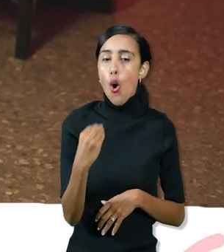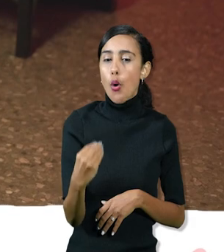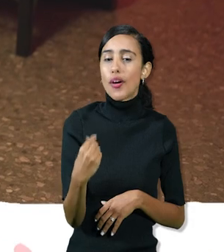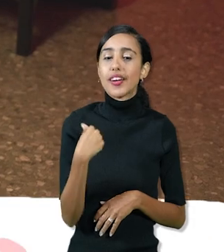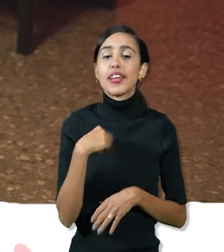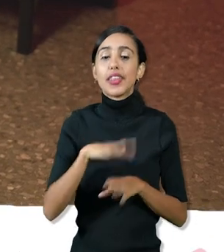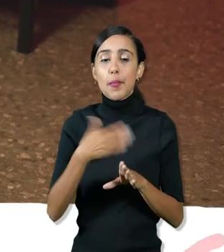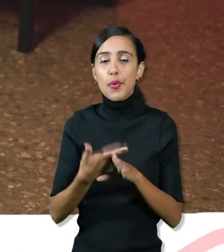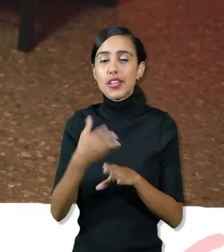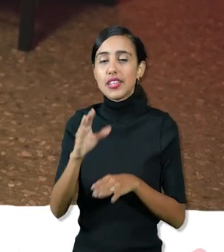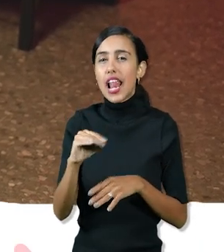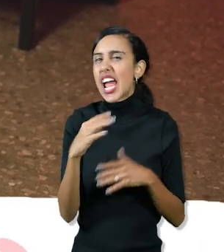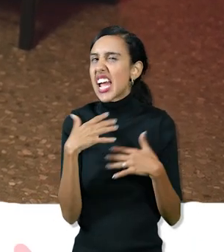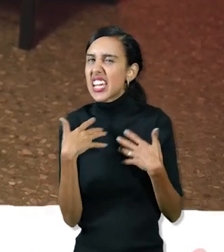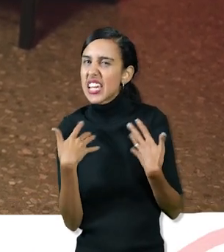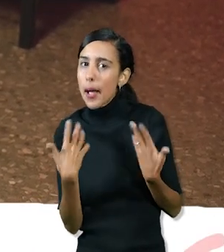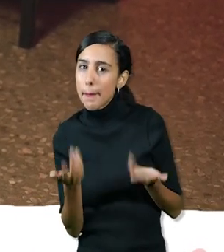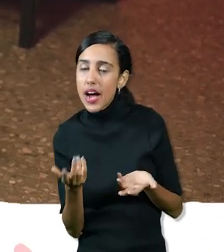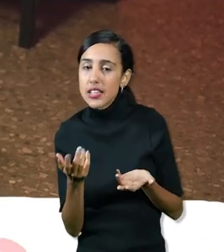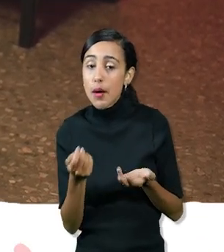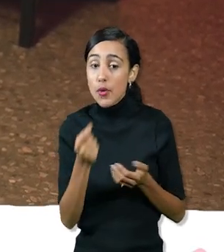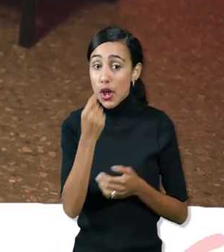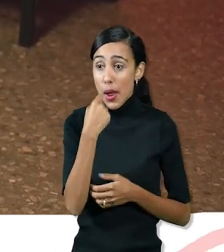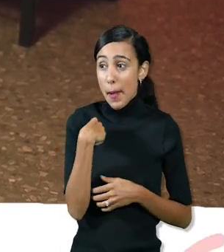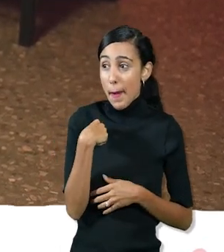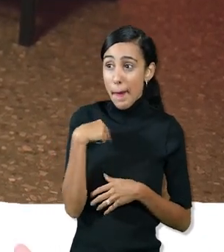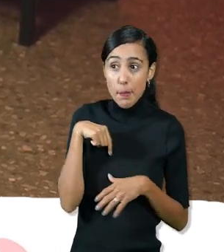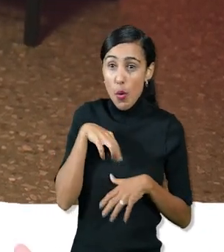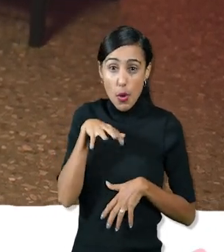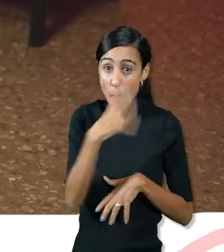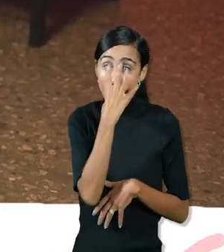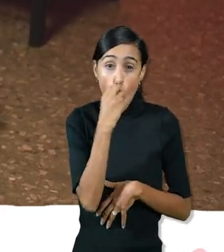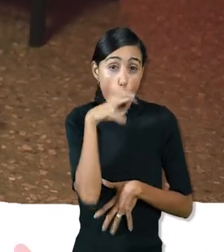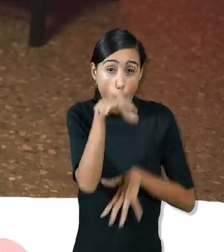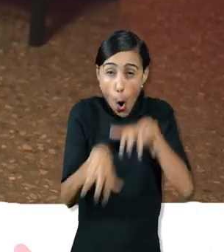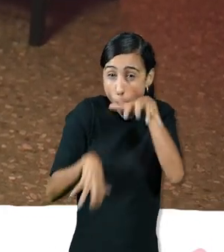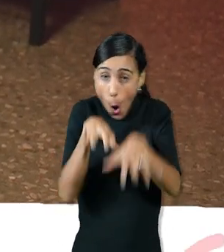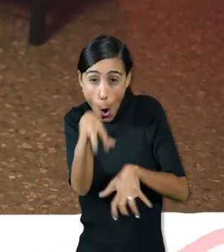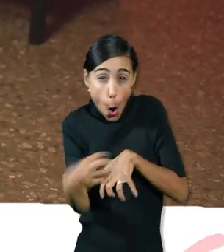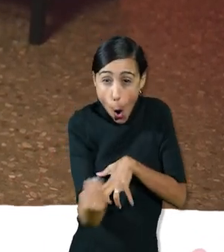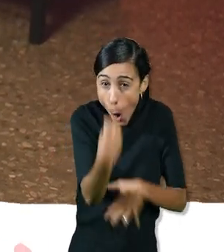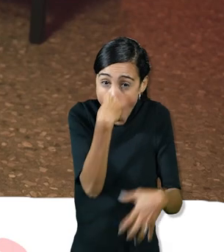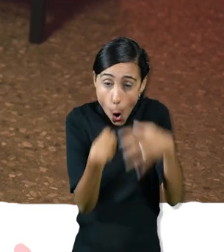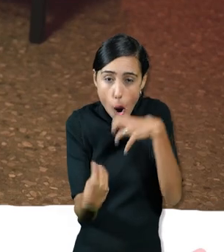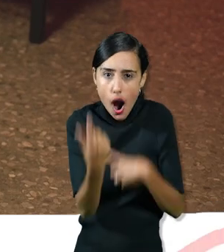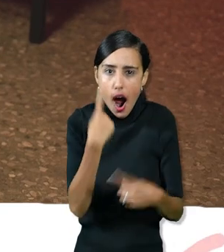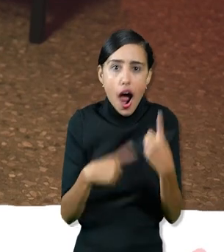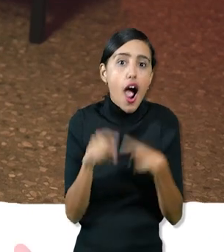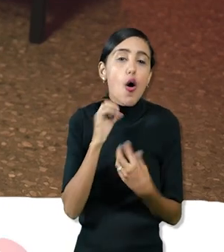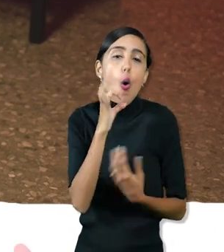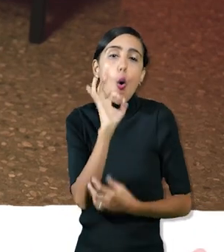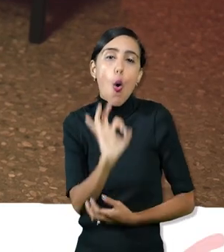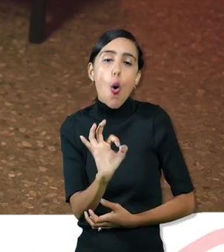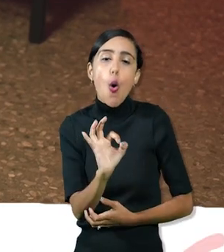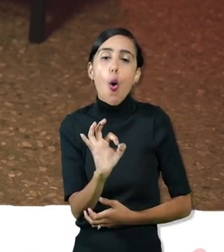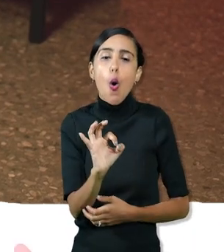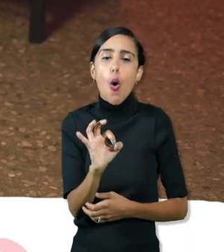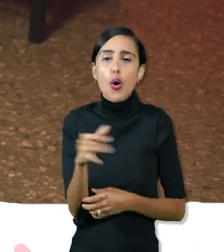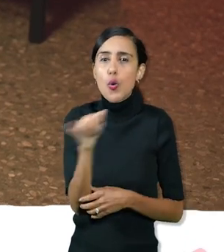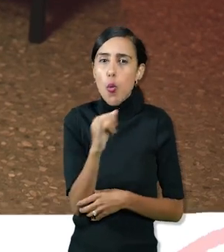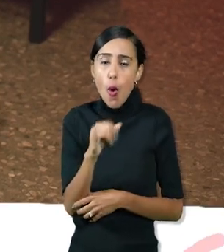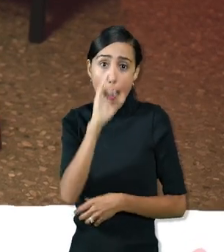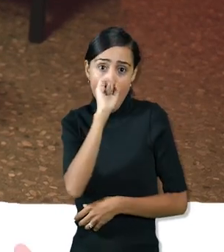decirles bueno qué pasaría si los están atacando una manada de lobos o una manada de perros que quiere quitarles la comida